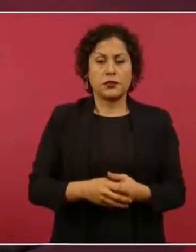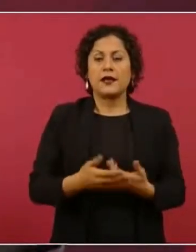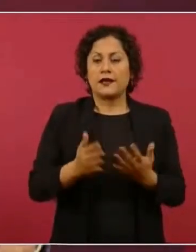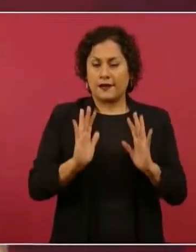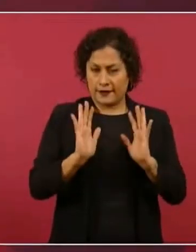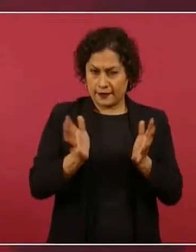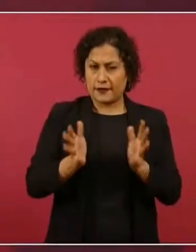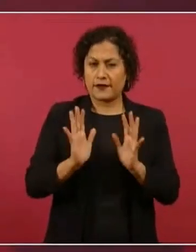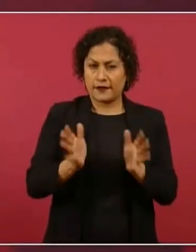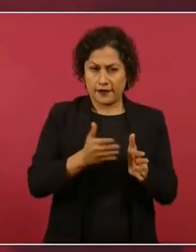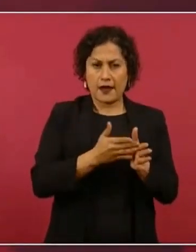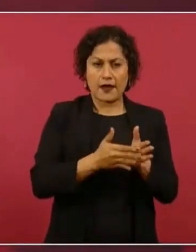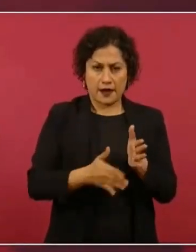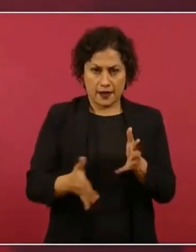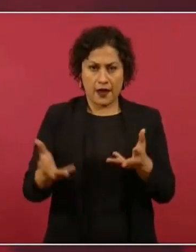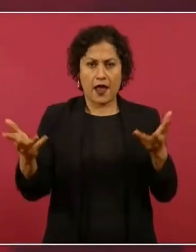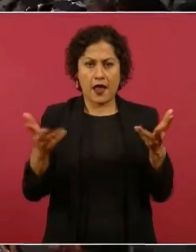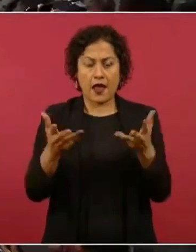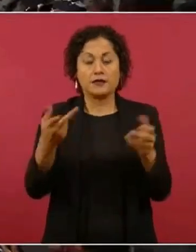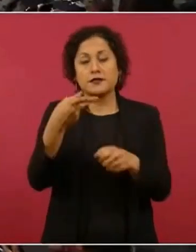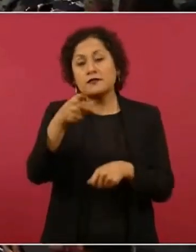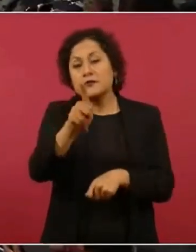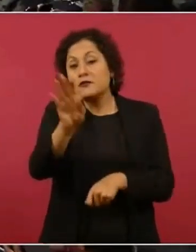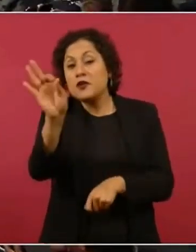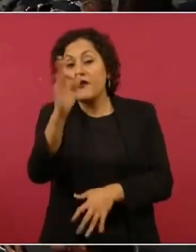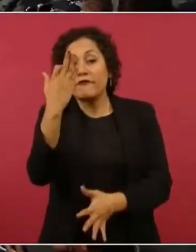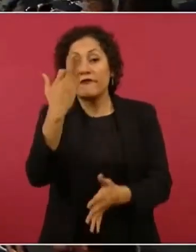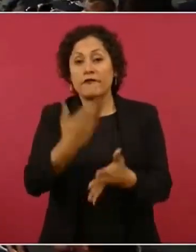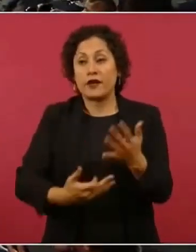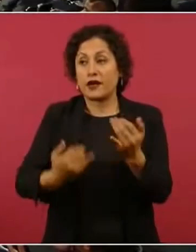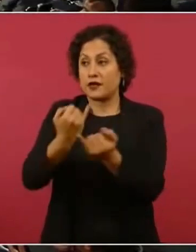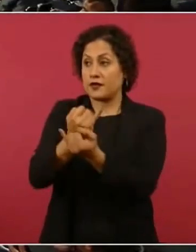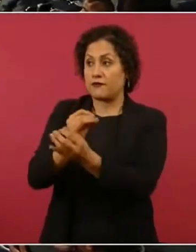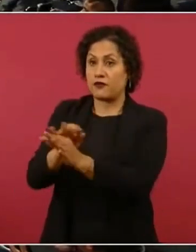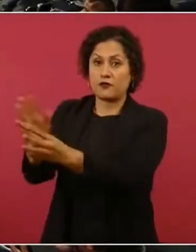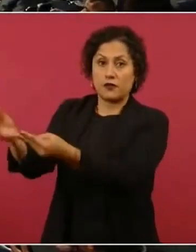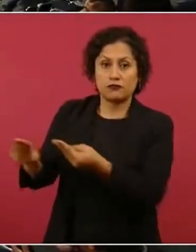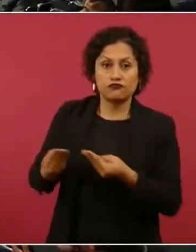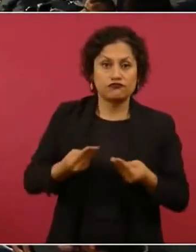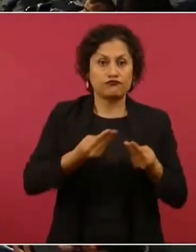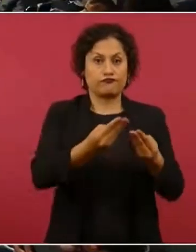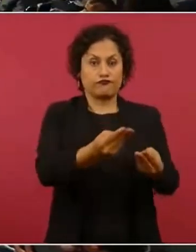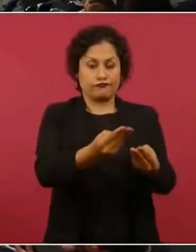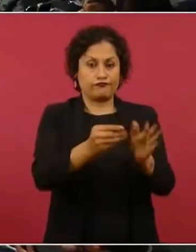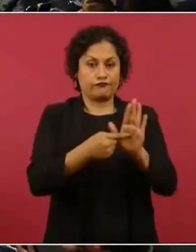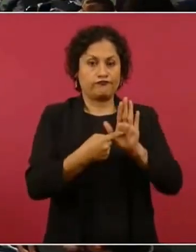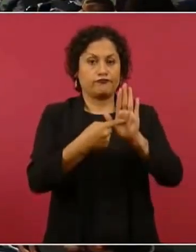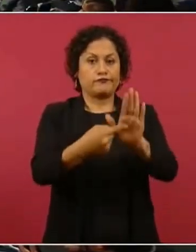que se informe y si el asunto es